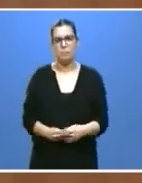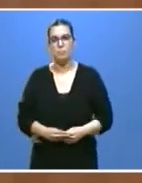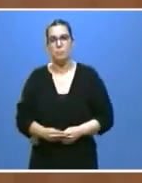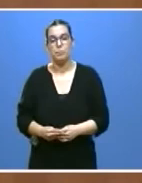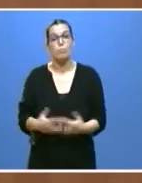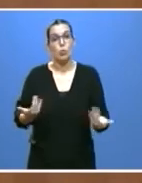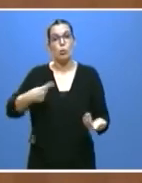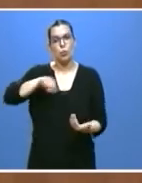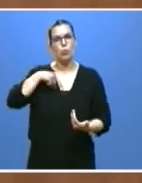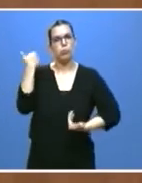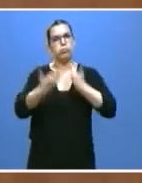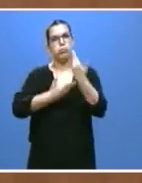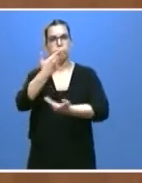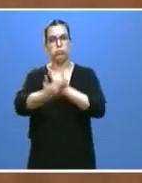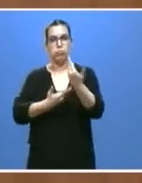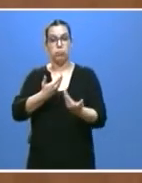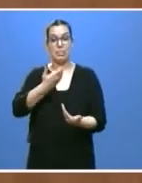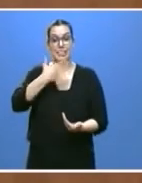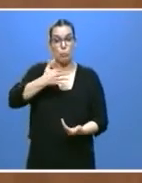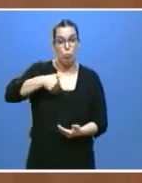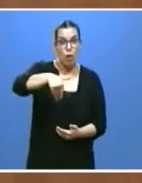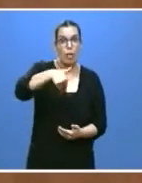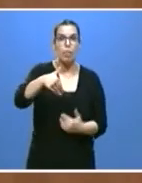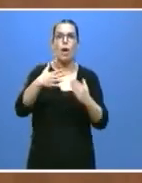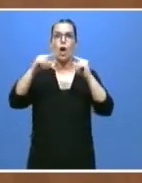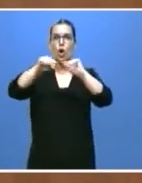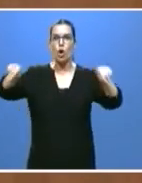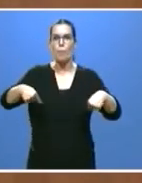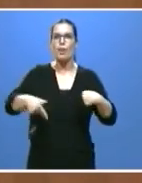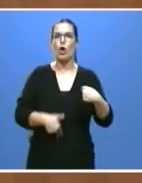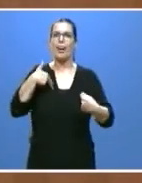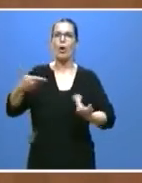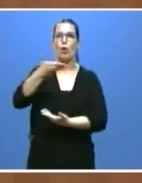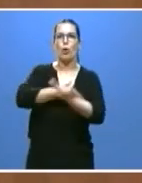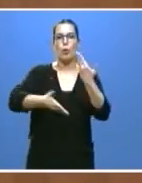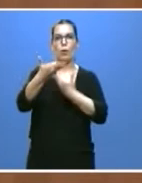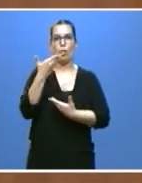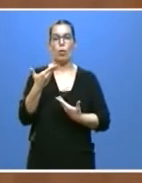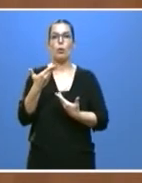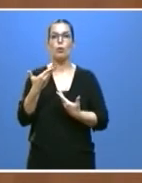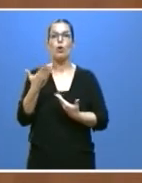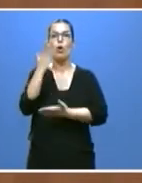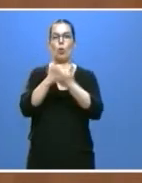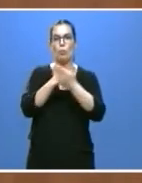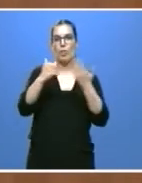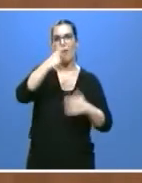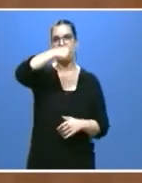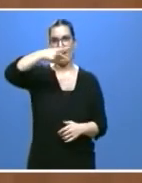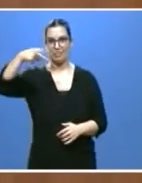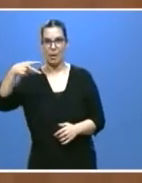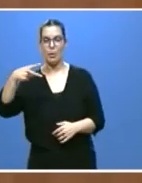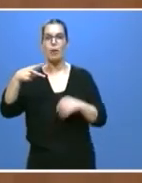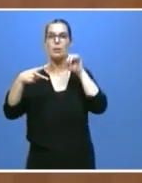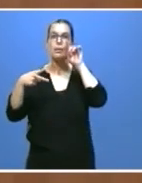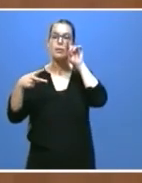estamos avanzando para firmar cuando sea posible un convenio general de colaboración con la comunidad autónoma de Cantabria para cerrar el